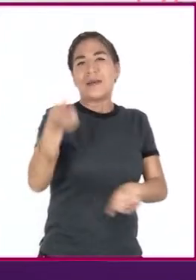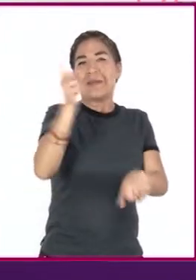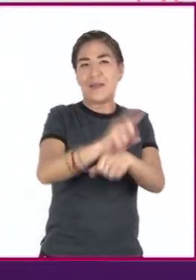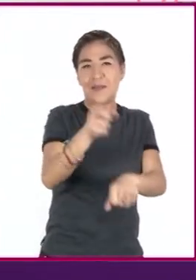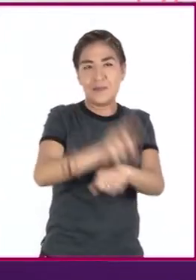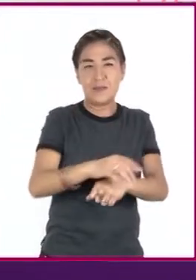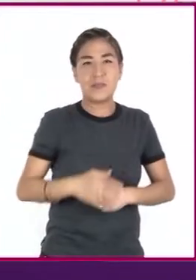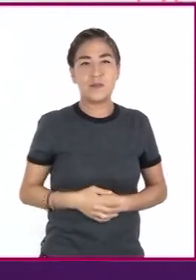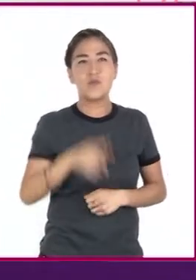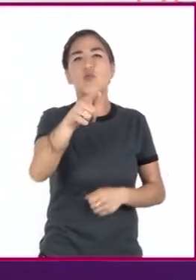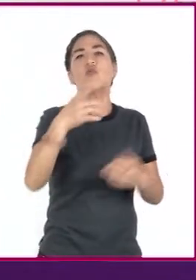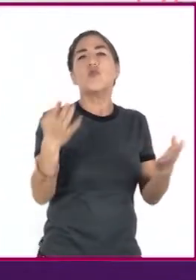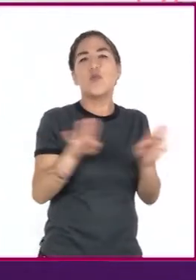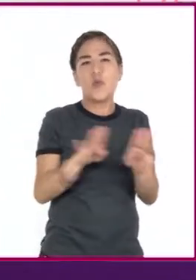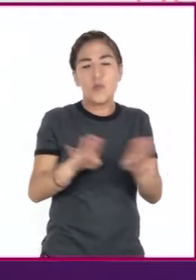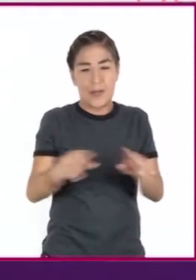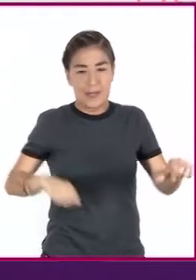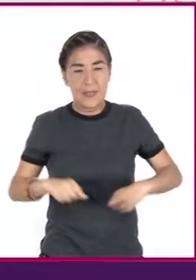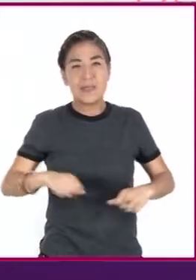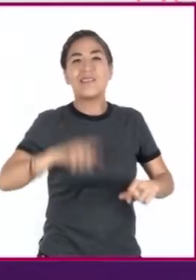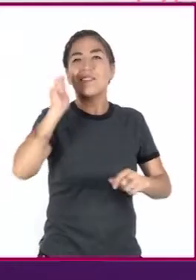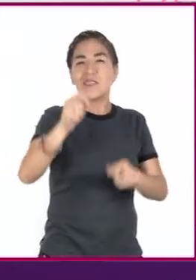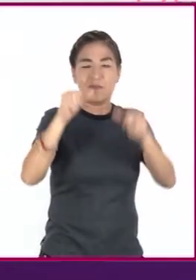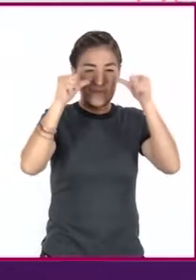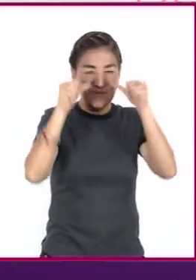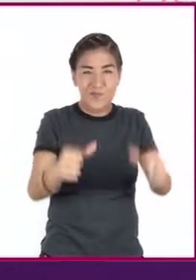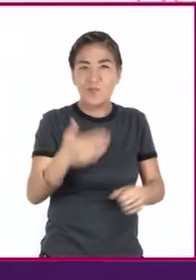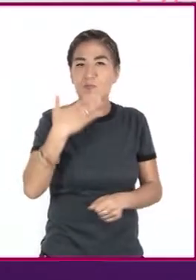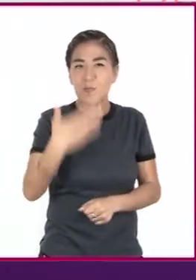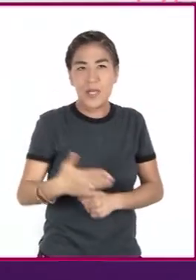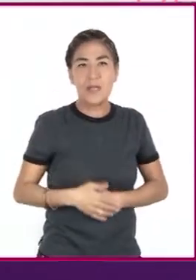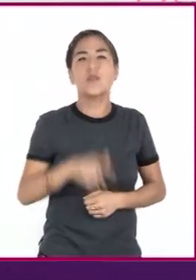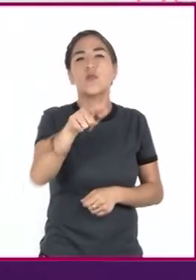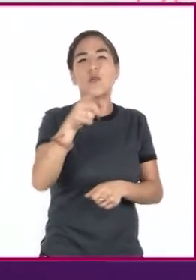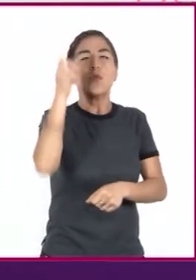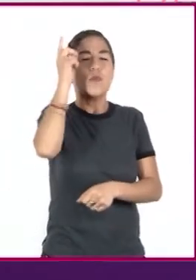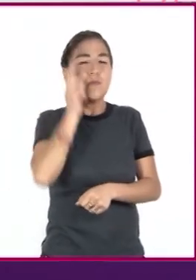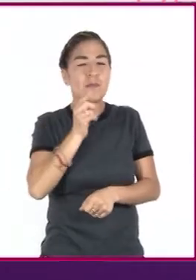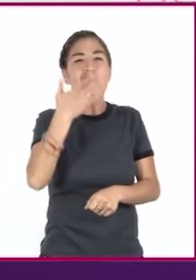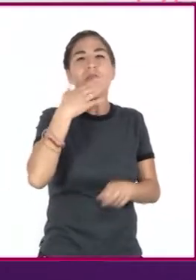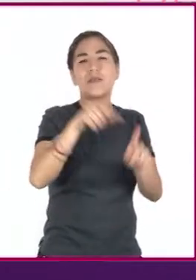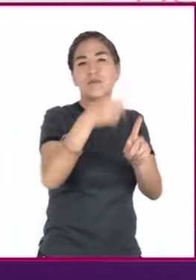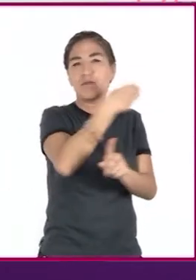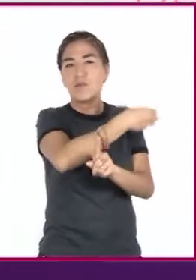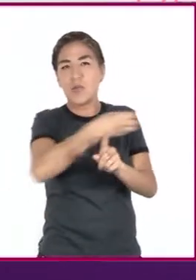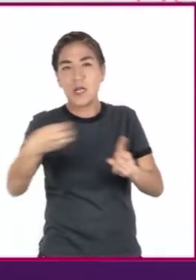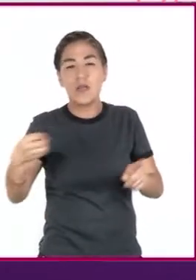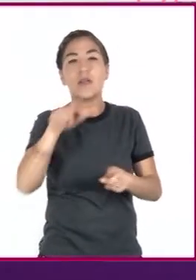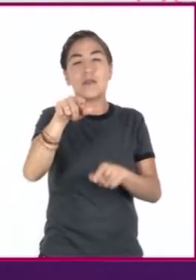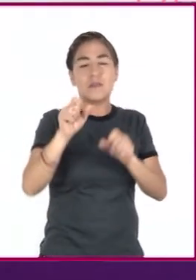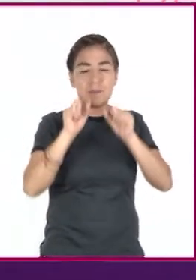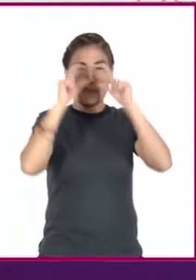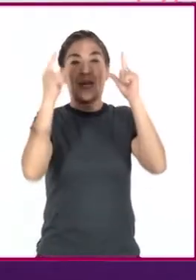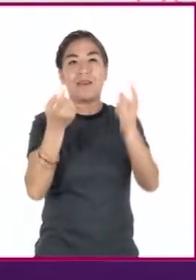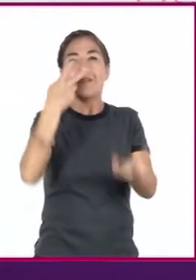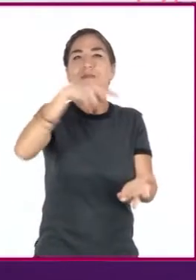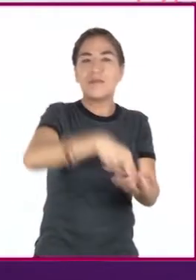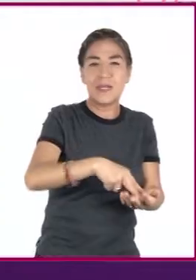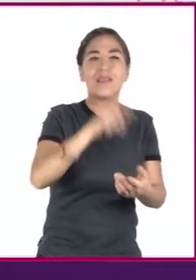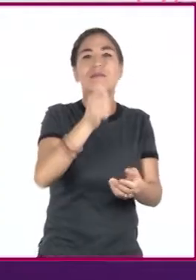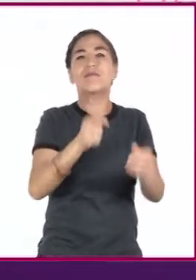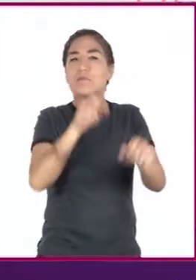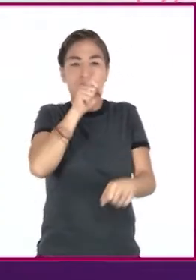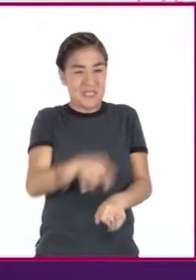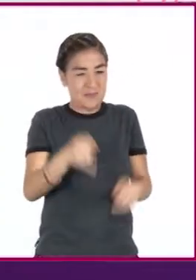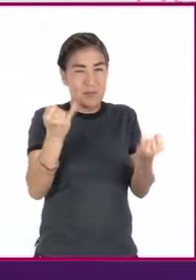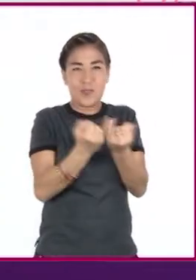realizar actividades que exijan atención total, tener una rutina de sueño como ir a dormir y despertarse todos los días a